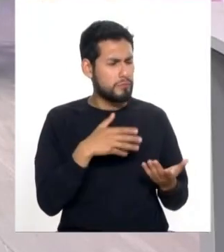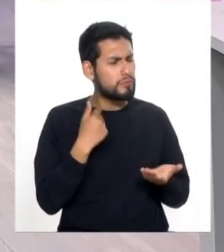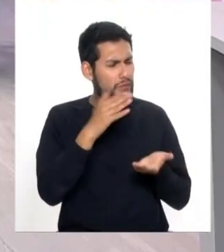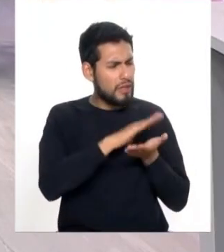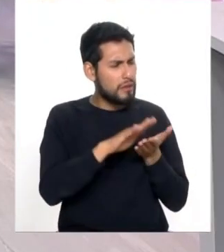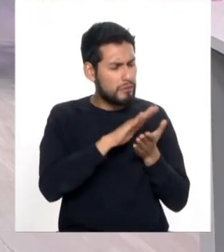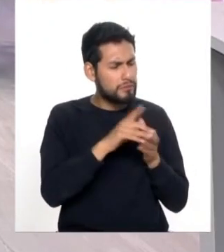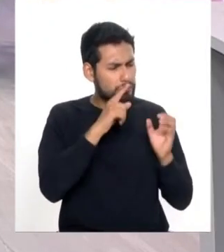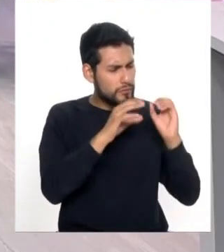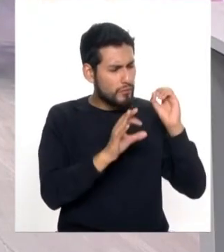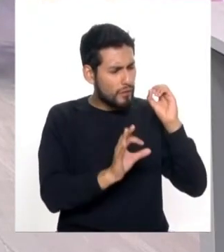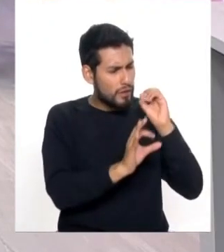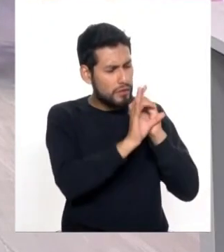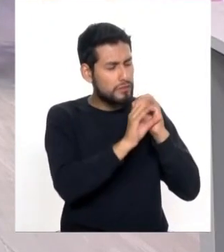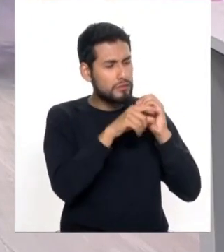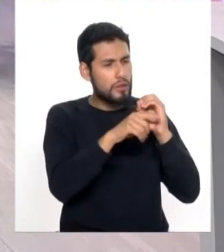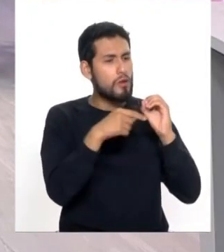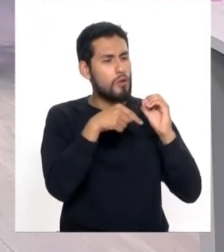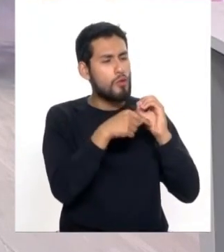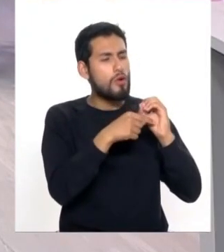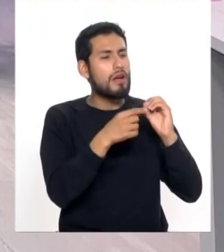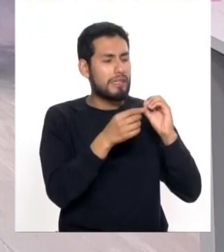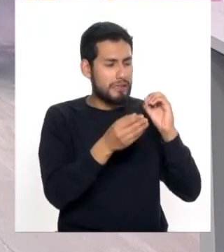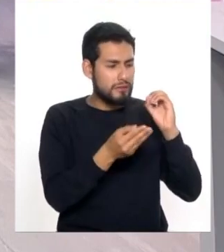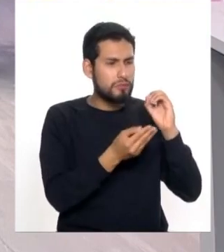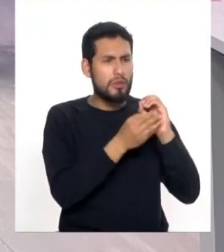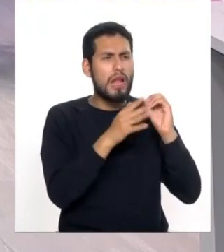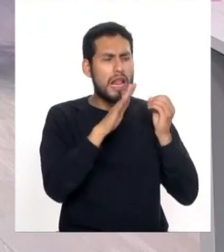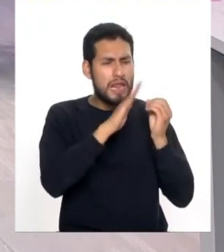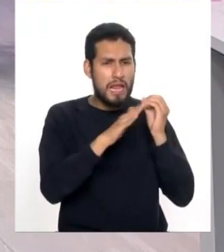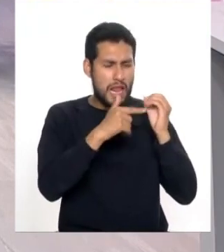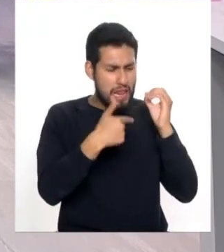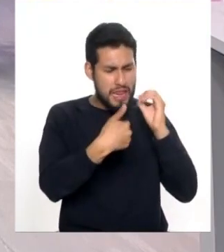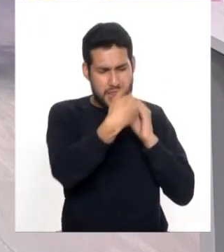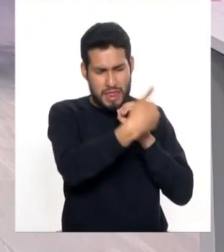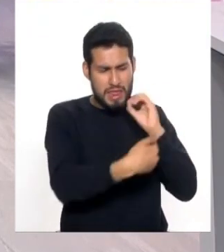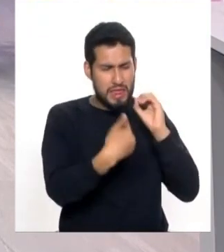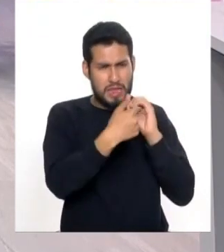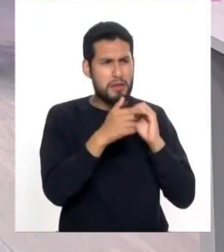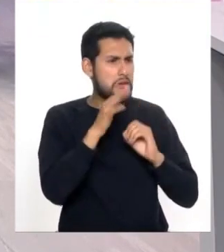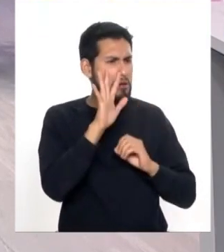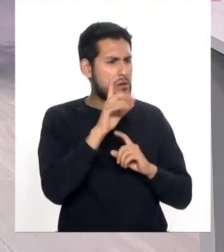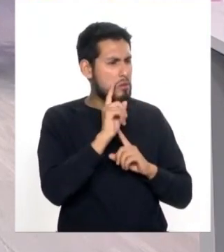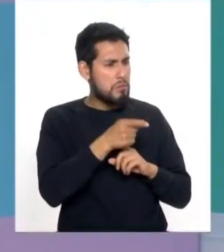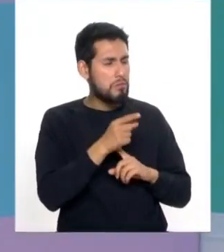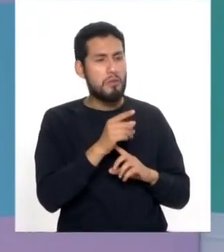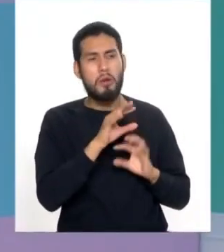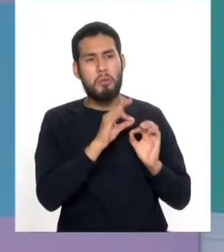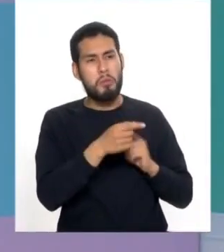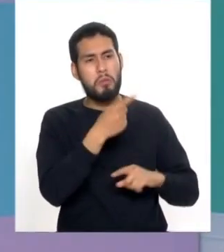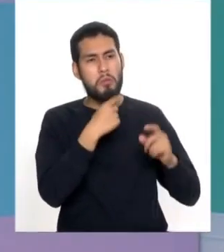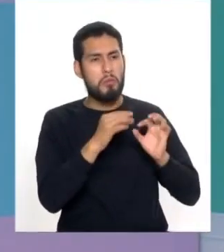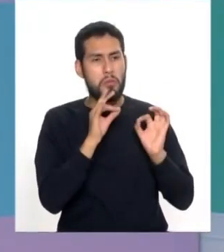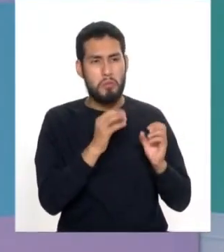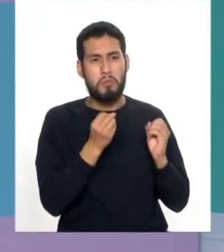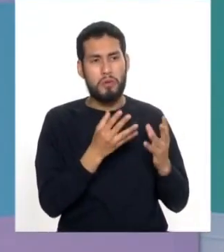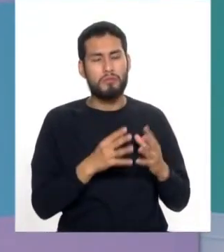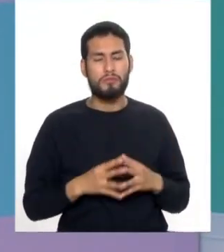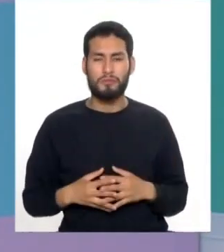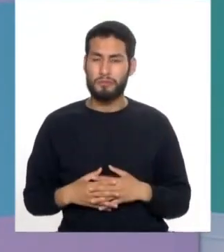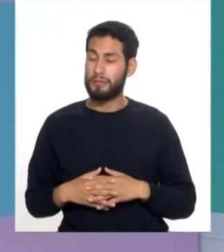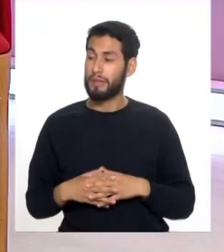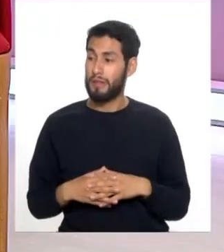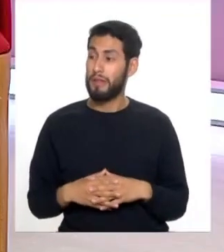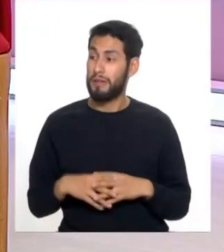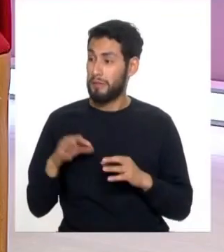sino que no es una visión tan óptima entonces te hace una limpieza con láser que son unos 5 minutos y todo vuelve a ser como antes y todo